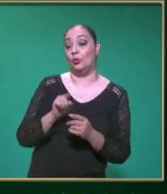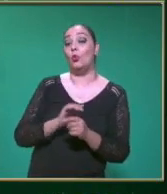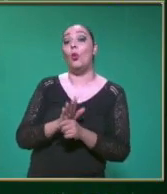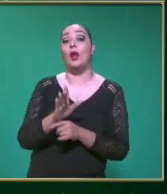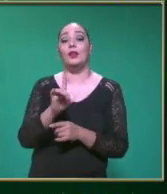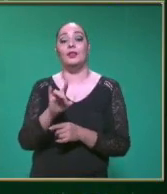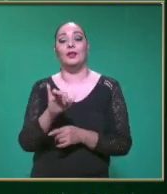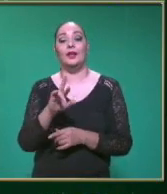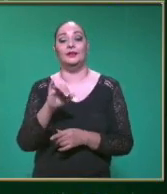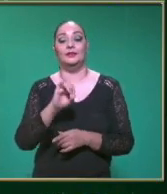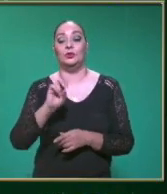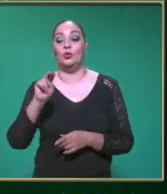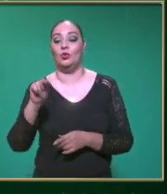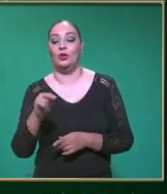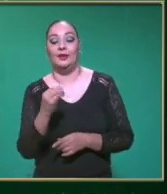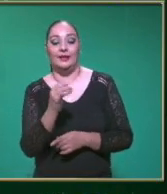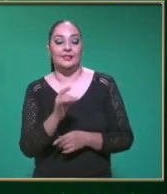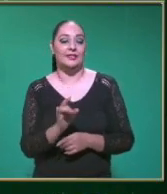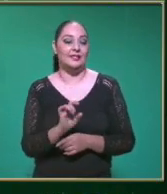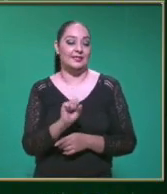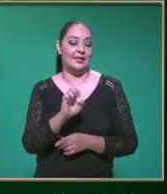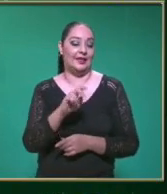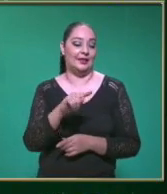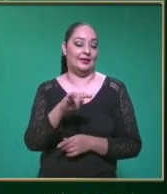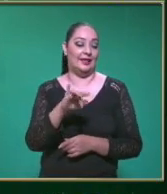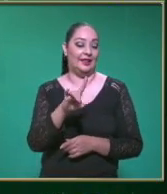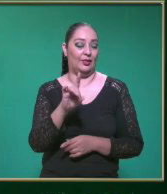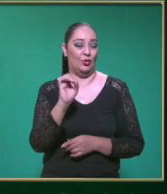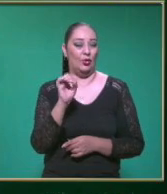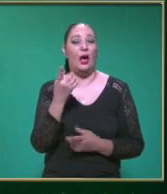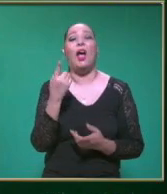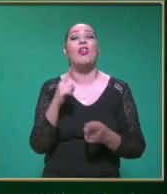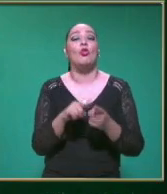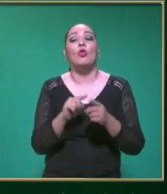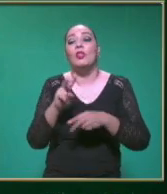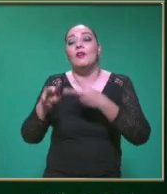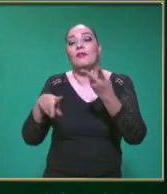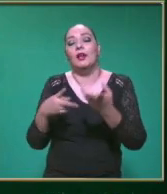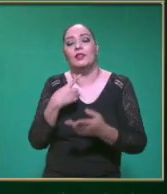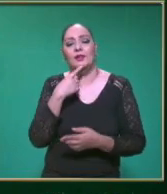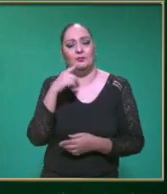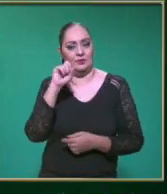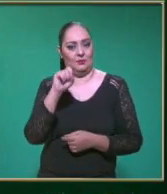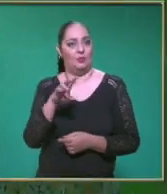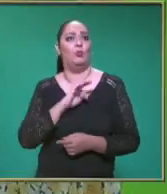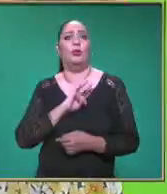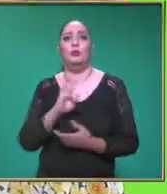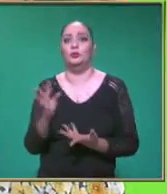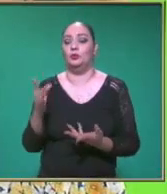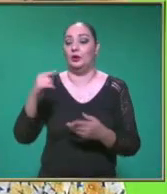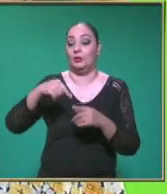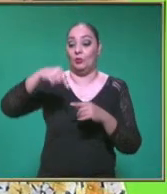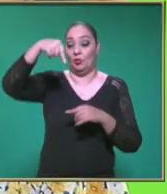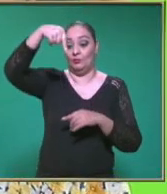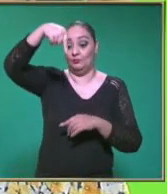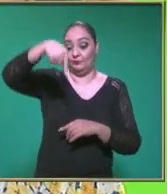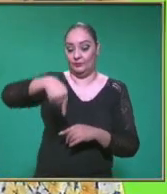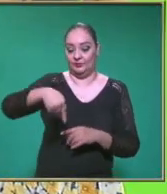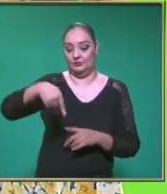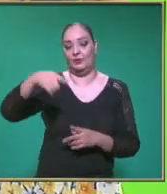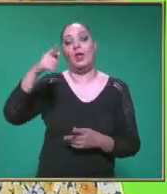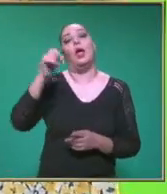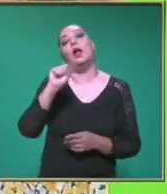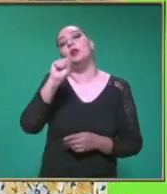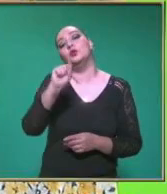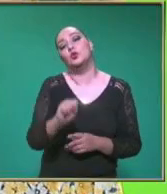dirección Y el sentido De este movimiento De este automovilista? Mencionamos también Que podemos agregar Como palabra Hacia el